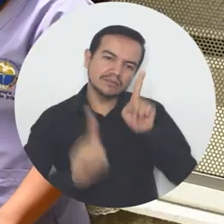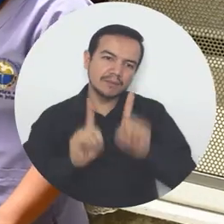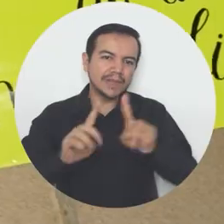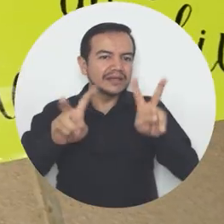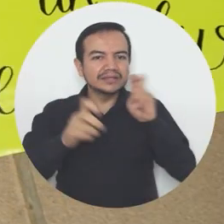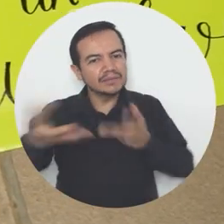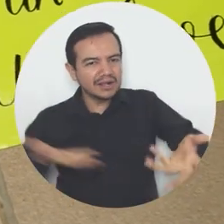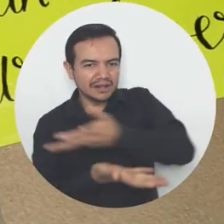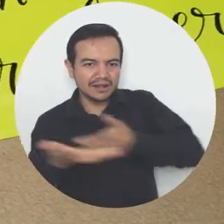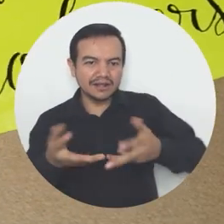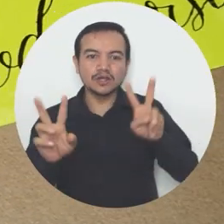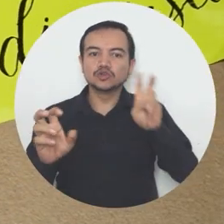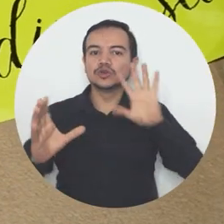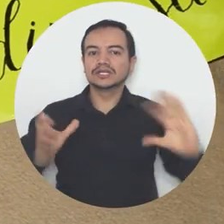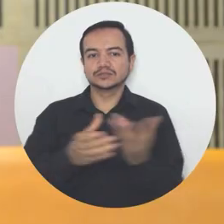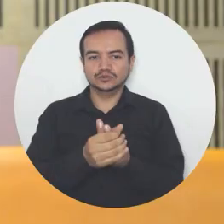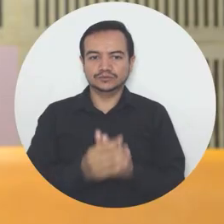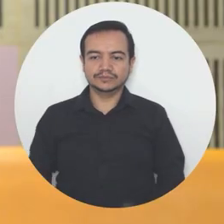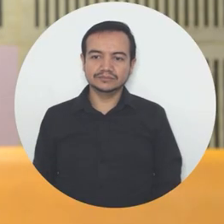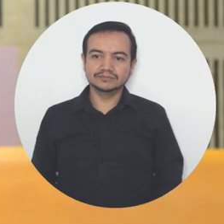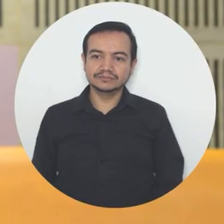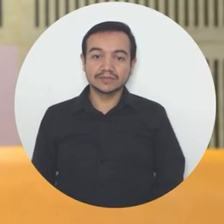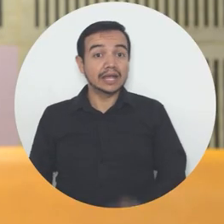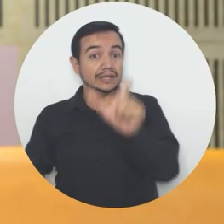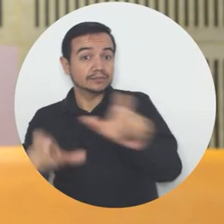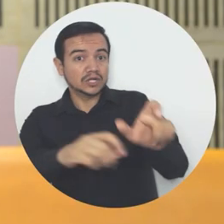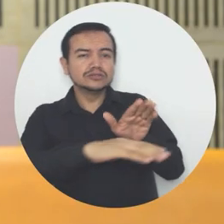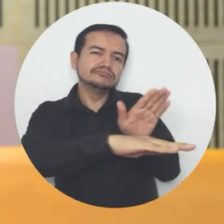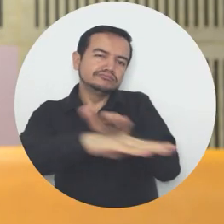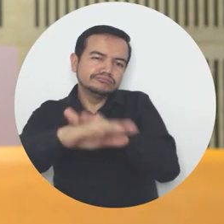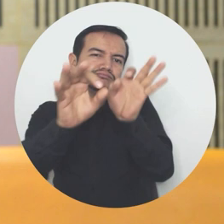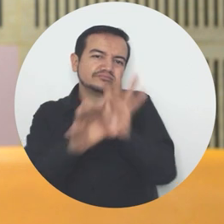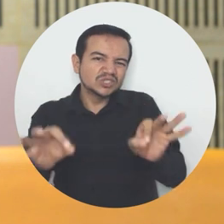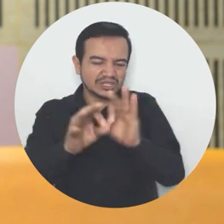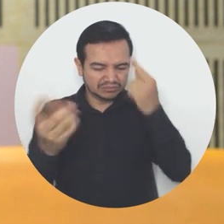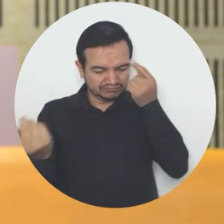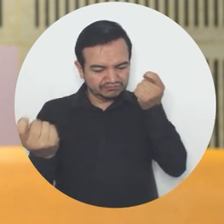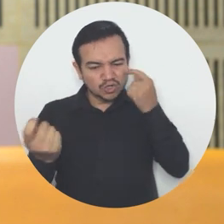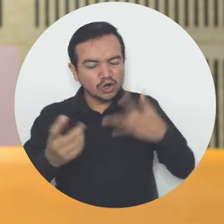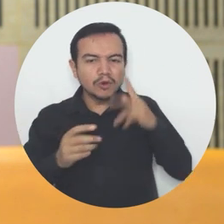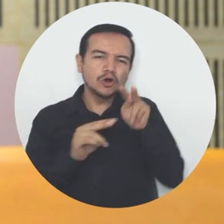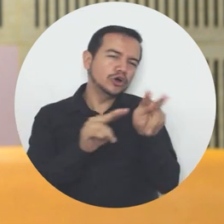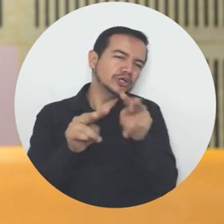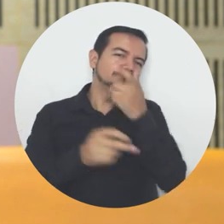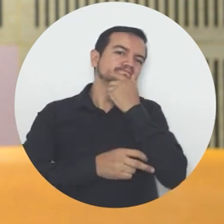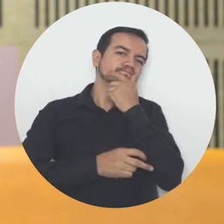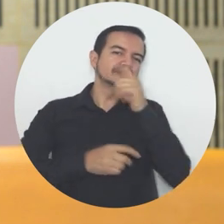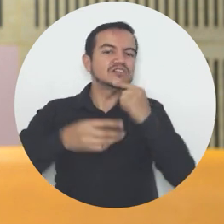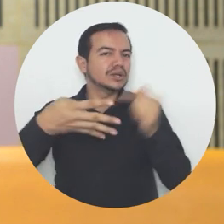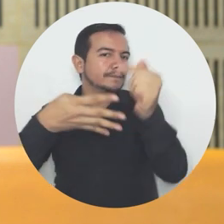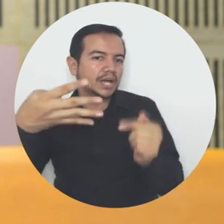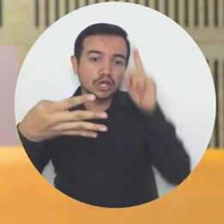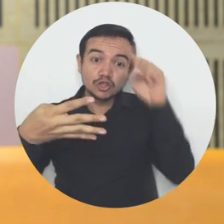debatir y hablar abiertamente de inclusión. Concientizar a la gente y darles a conocer cuáles son las rutas pertinentes, los signos de alerta que